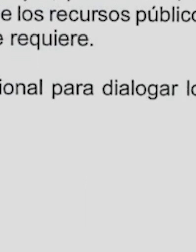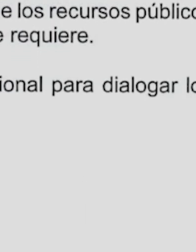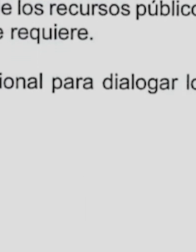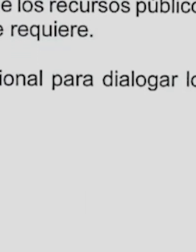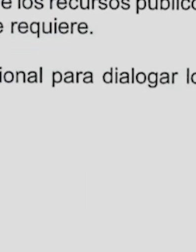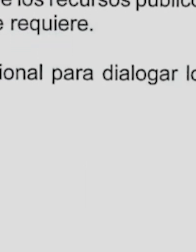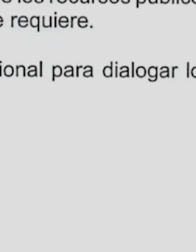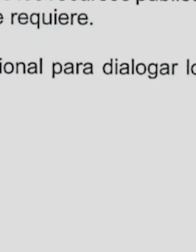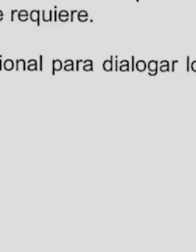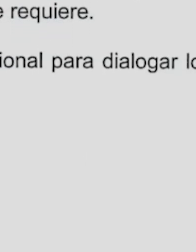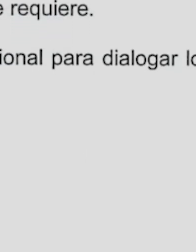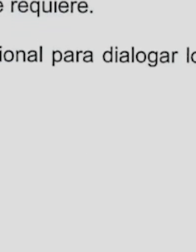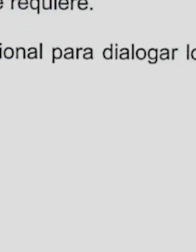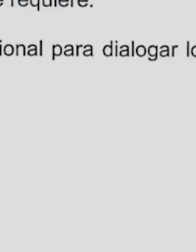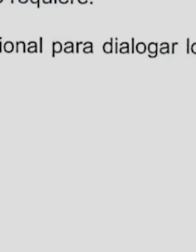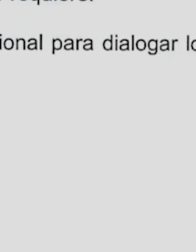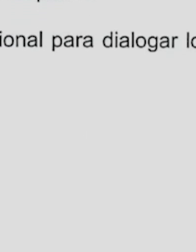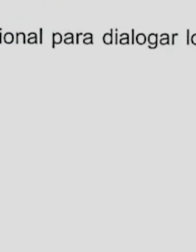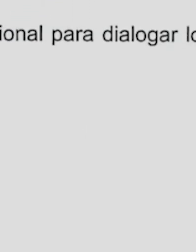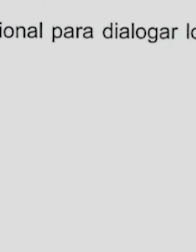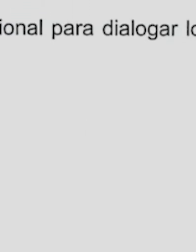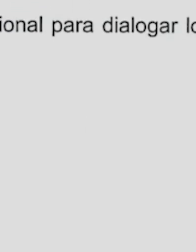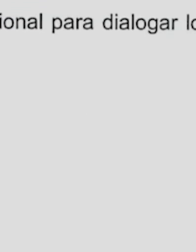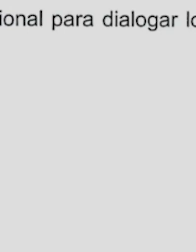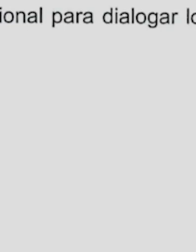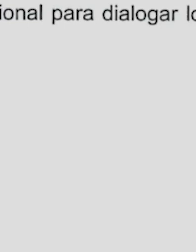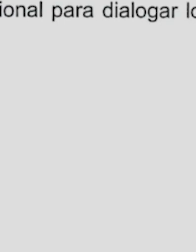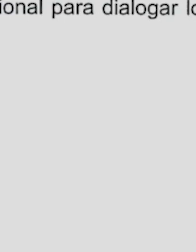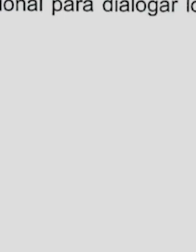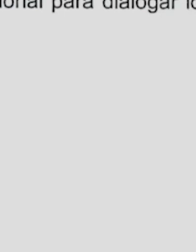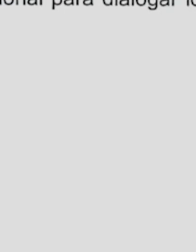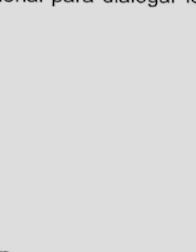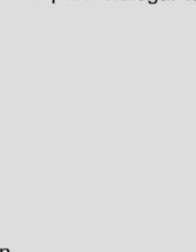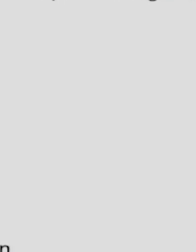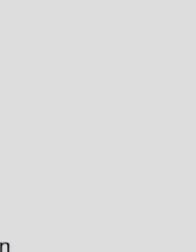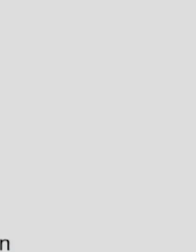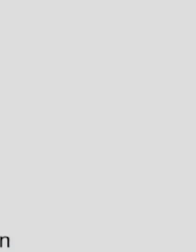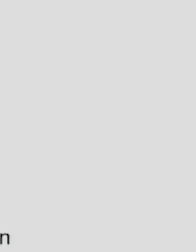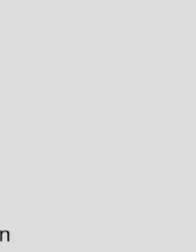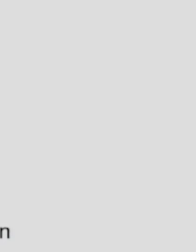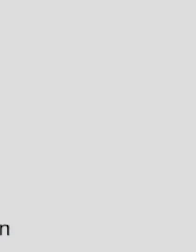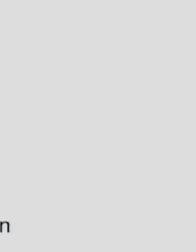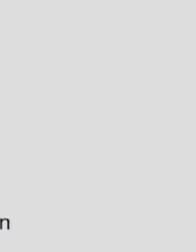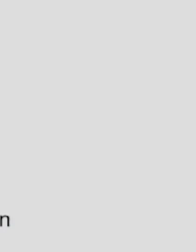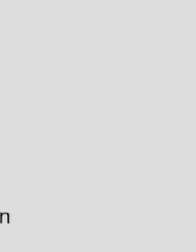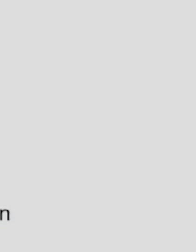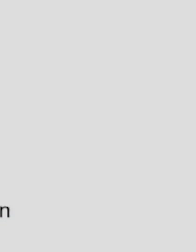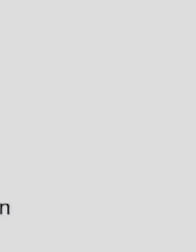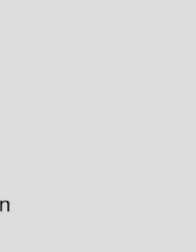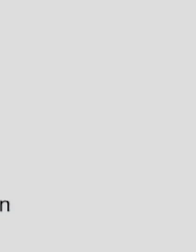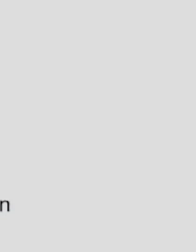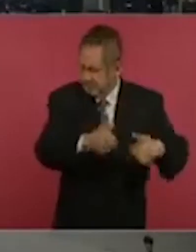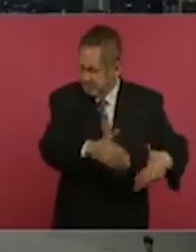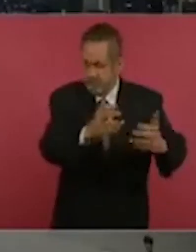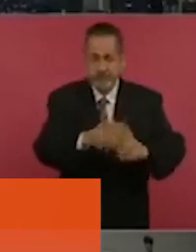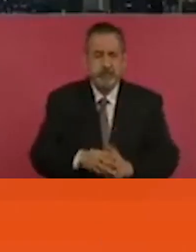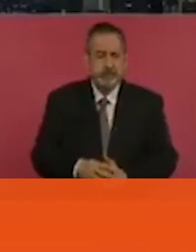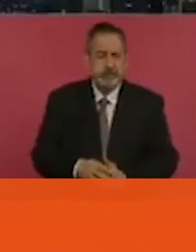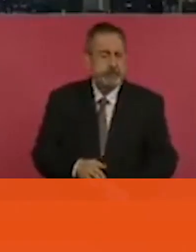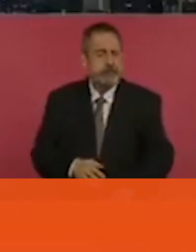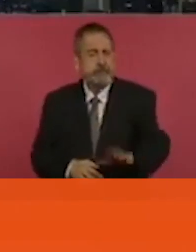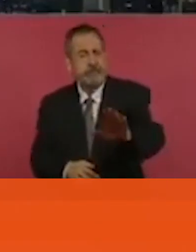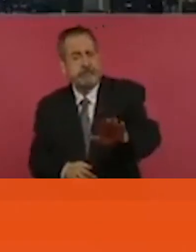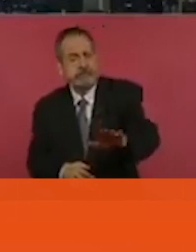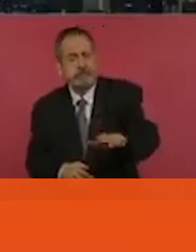para que le llegue a la gente de Acapulco. Por último,